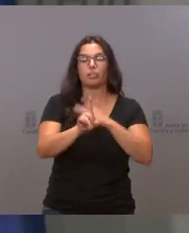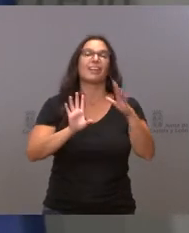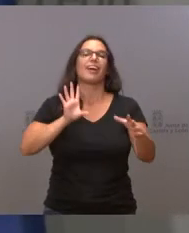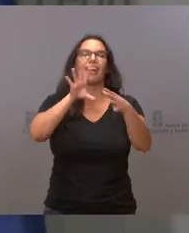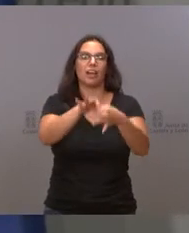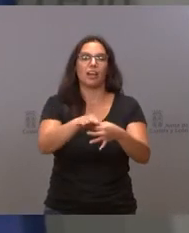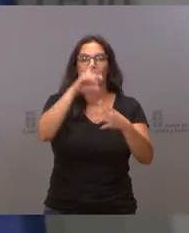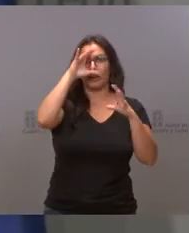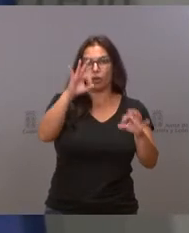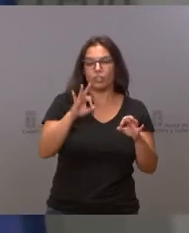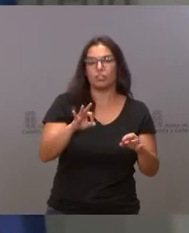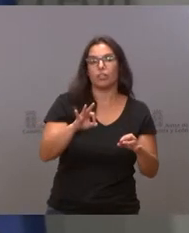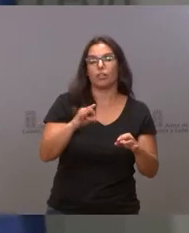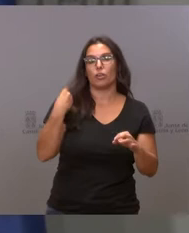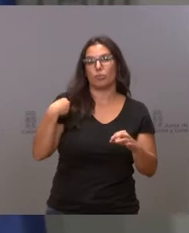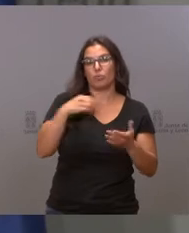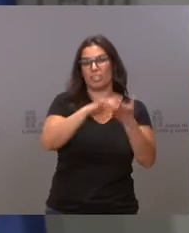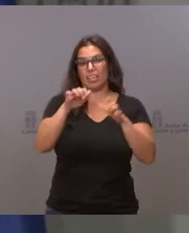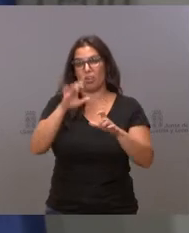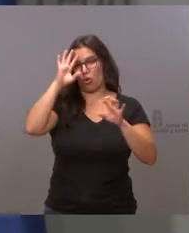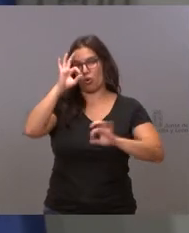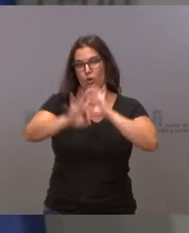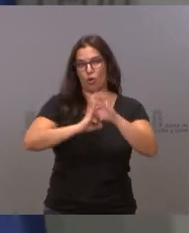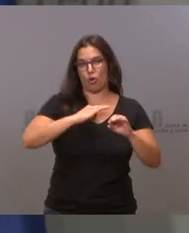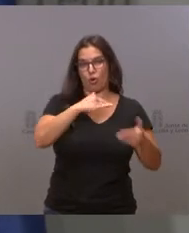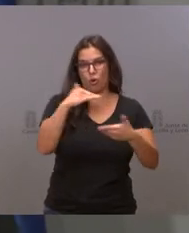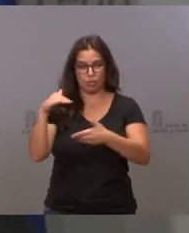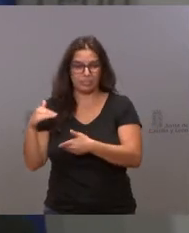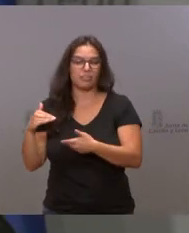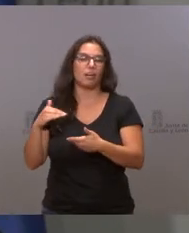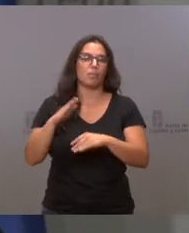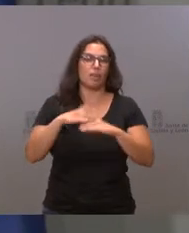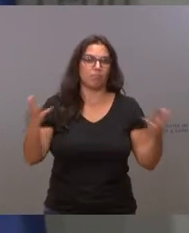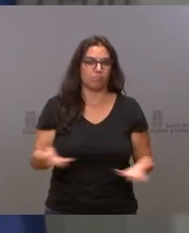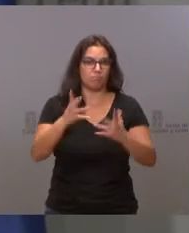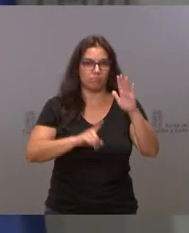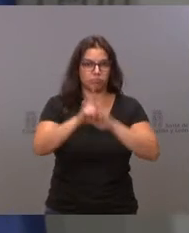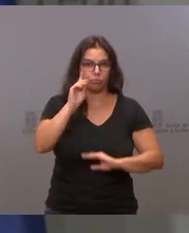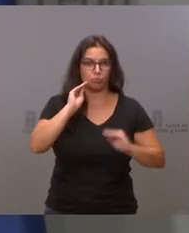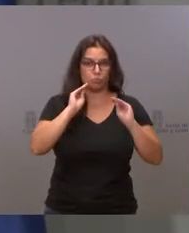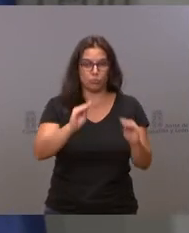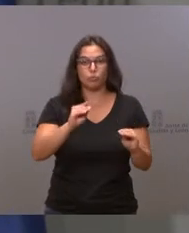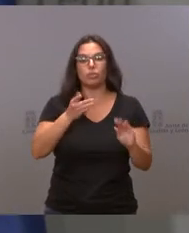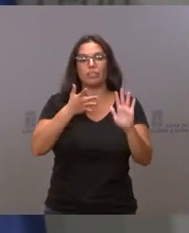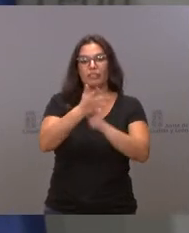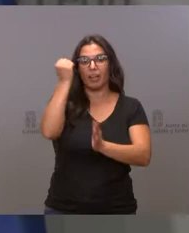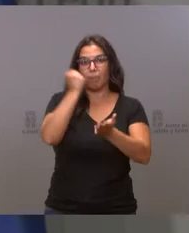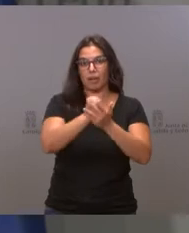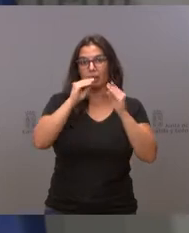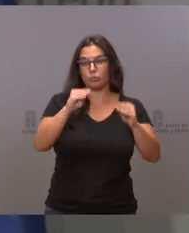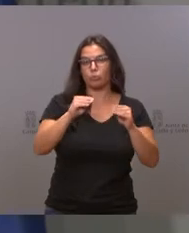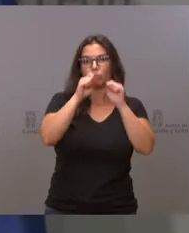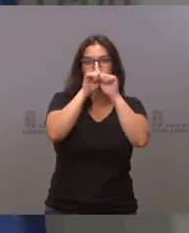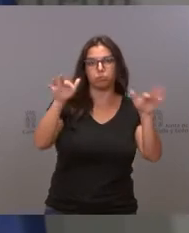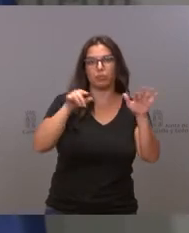CILOG, para su proyección comercial. Se trata de la gestión y la difusión de la marca, el mantenimiento